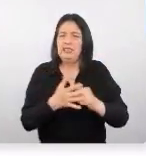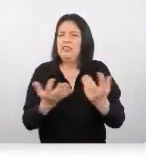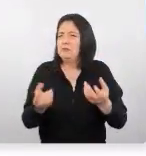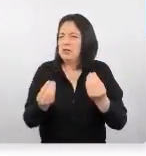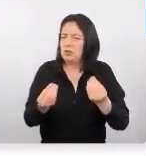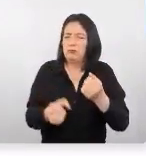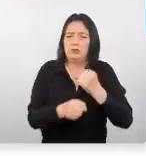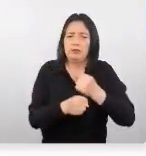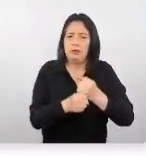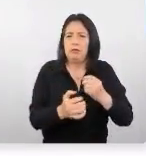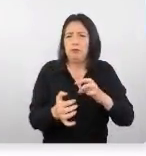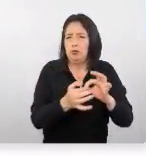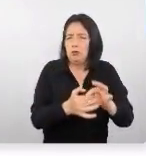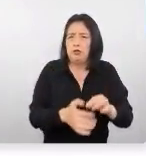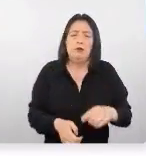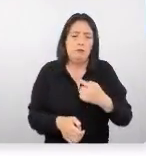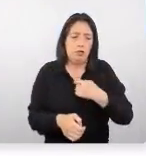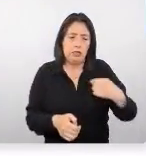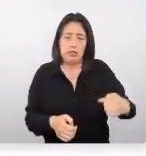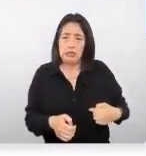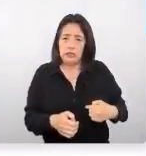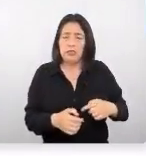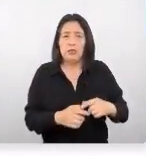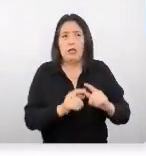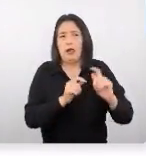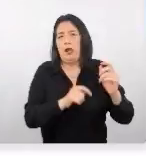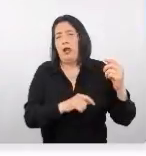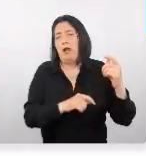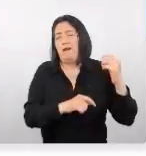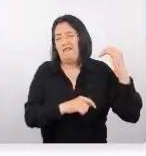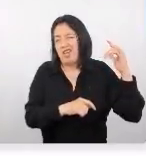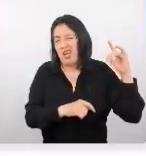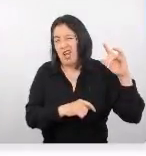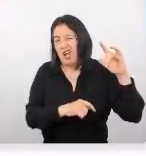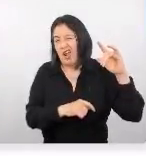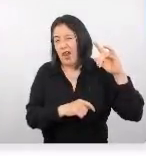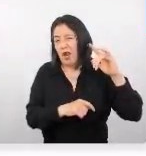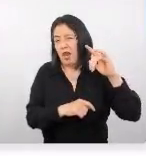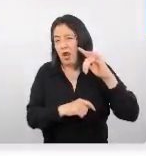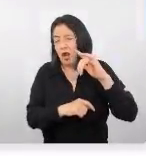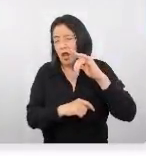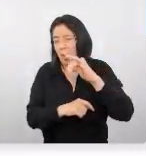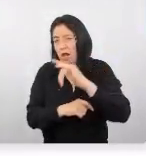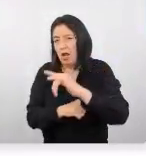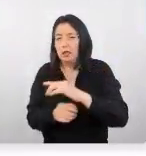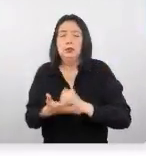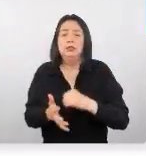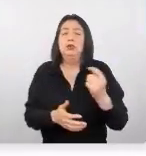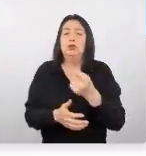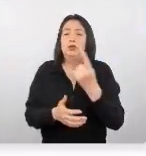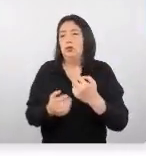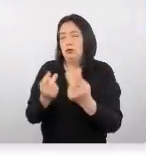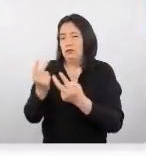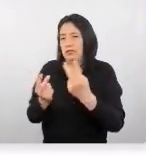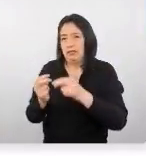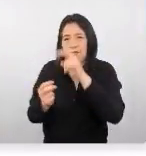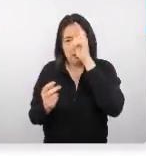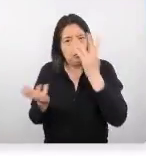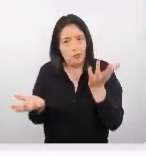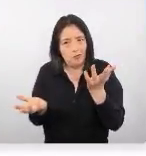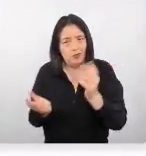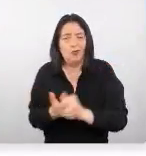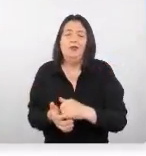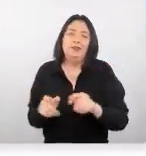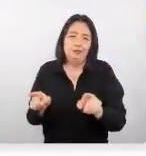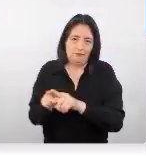forma conjunta, ¿por qué? Porque el chino como viene de larga distancia, de hecho, no es que solamente va a visitar el Perú, sino va